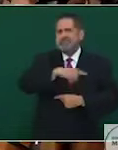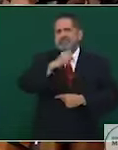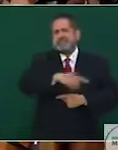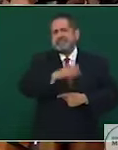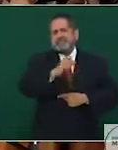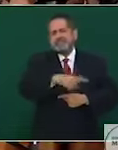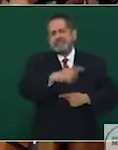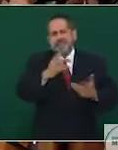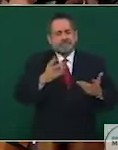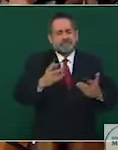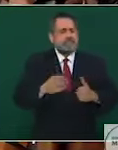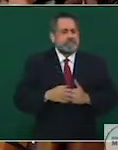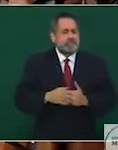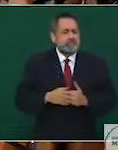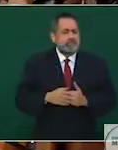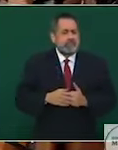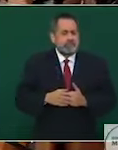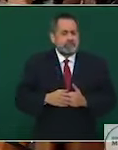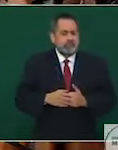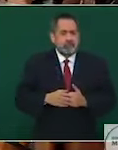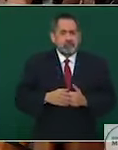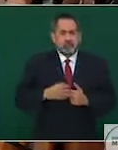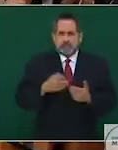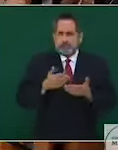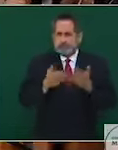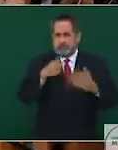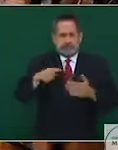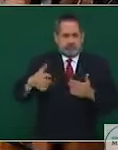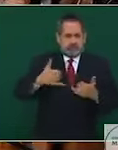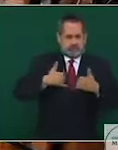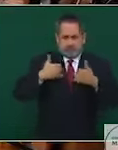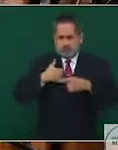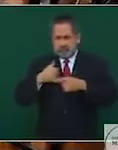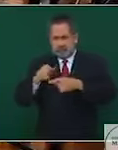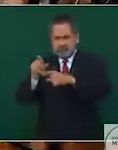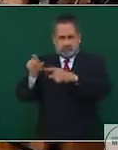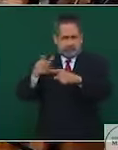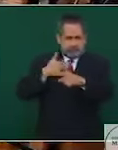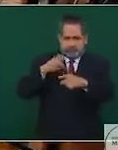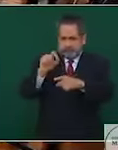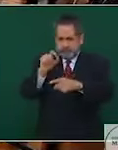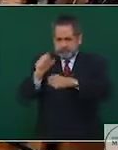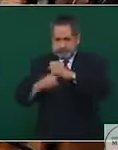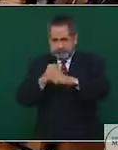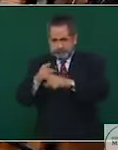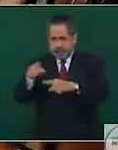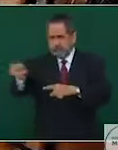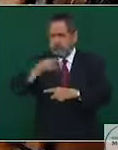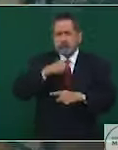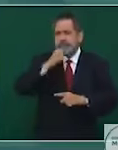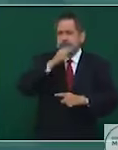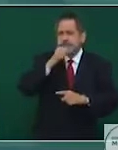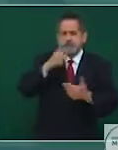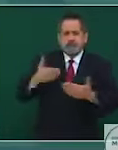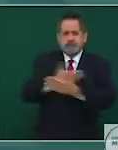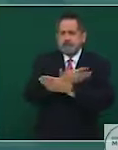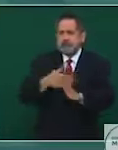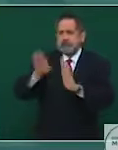Los que tienen ahora 20 años no habían nacido cuando ya